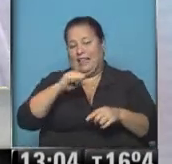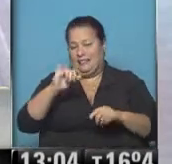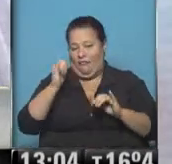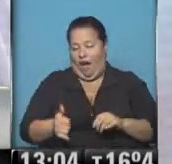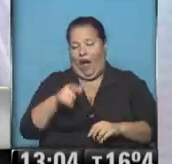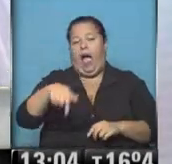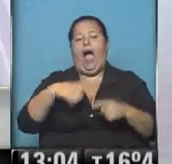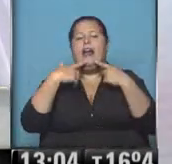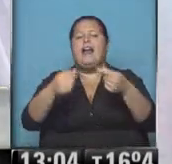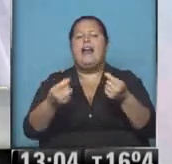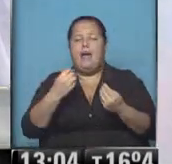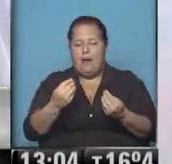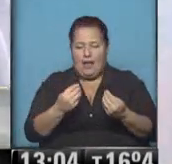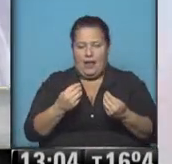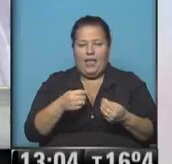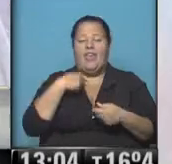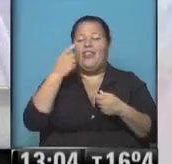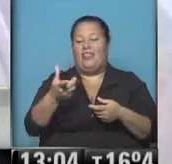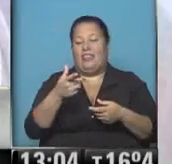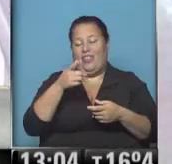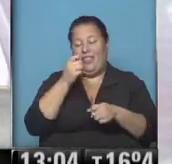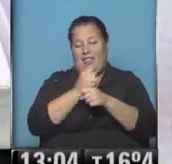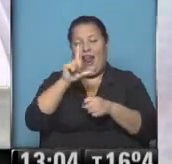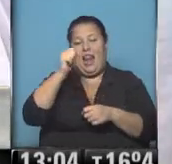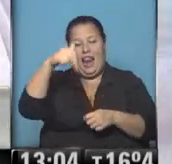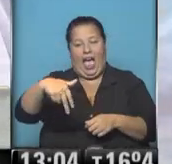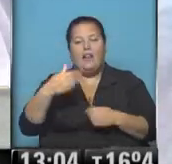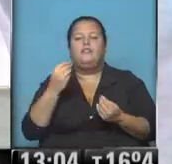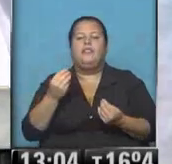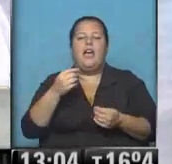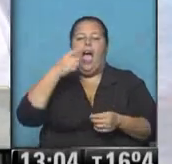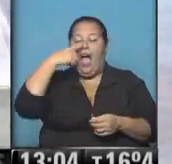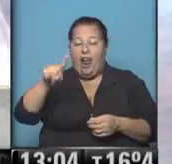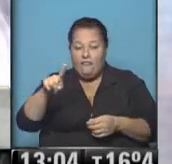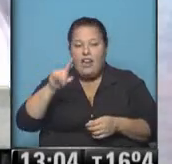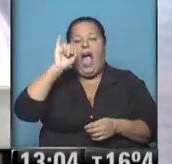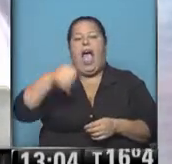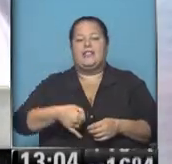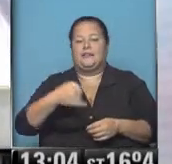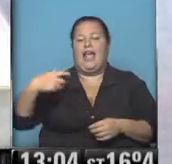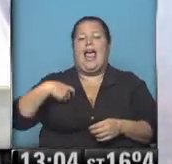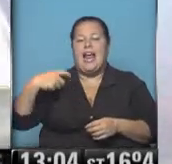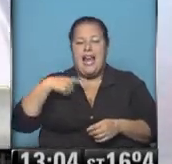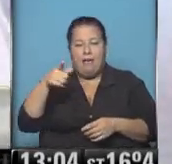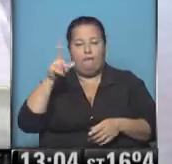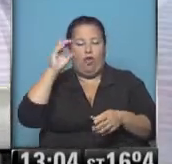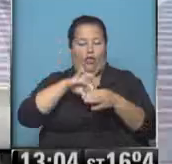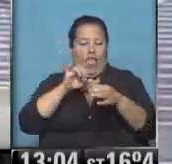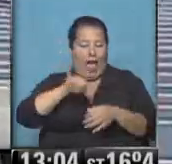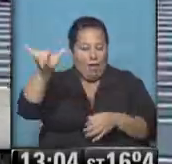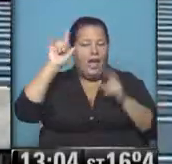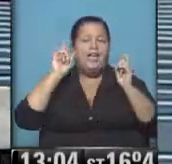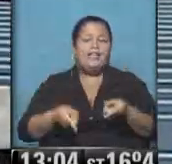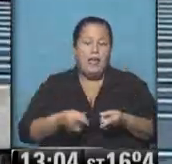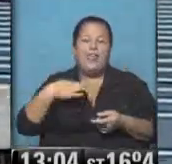Lo que están reclamando ahora los trabajadores que prestan servicios para el ANN es ser finalmente aceptados en los gremios aeronáuticos y además